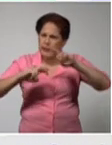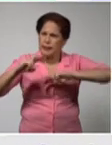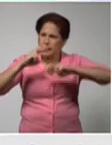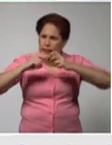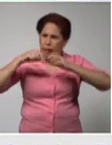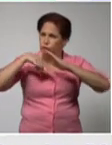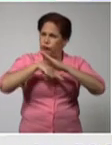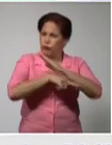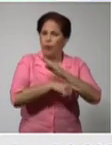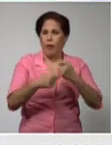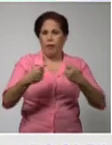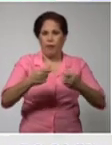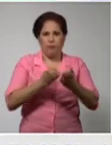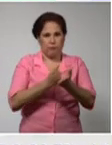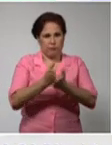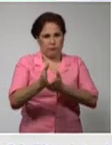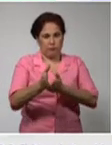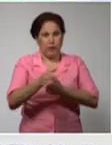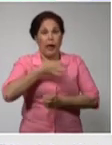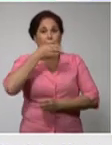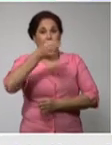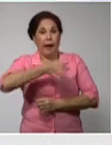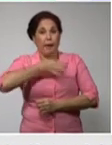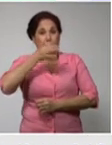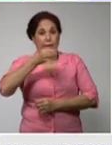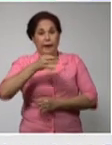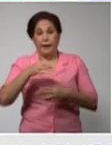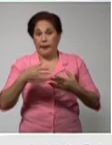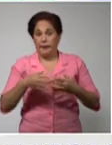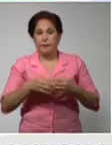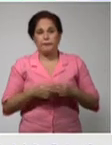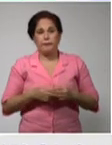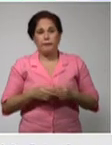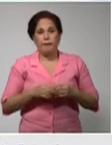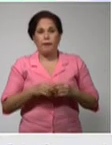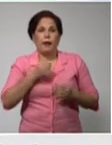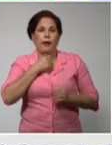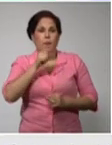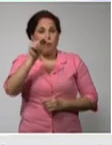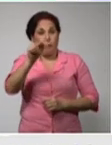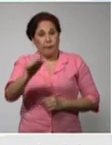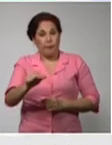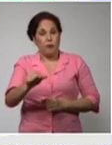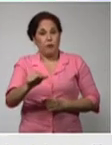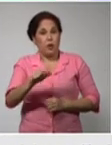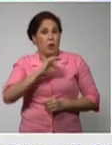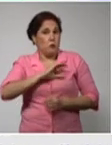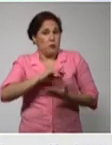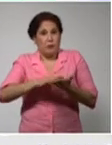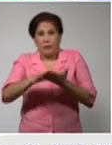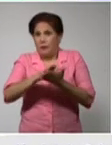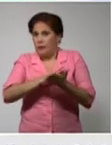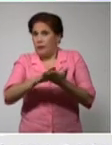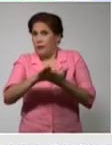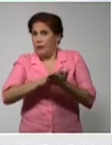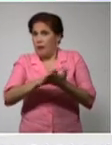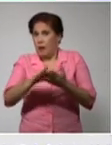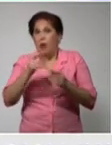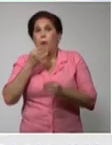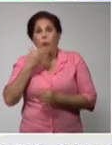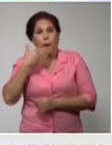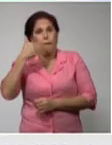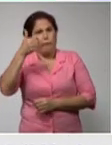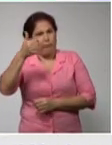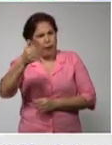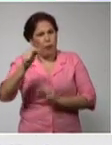se ha planteado también que en personas que han sido asintomáticas el pronóstico puede ser mejor